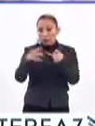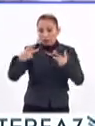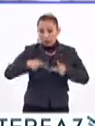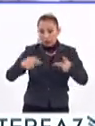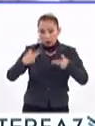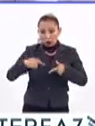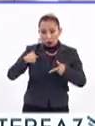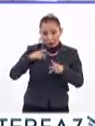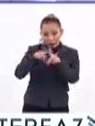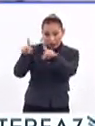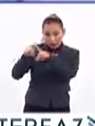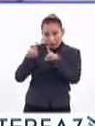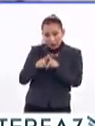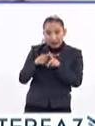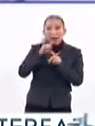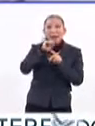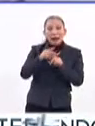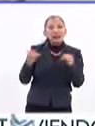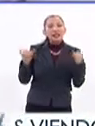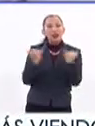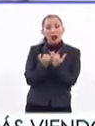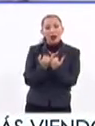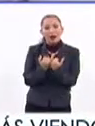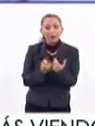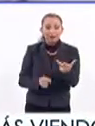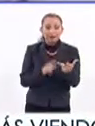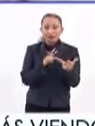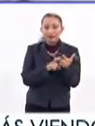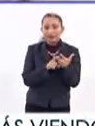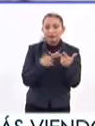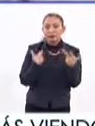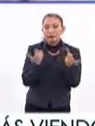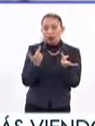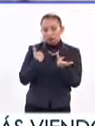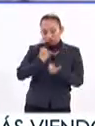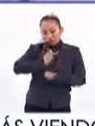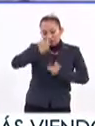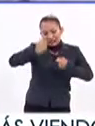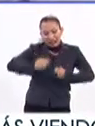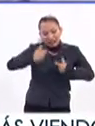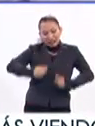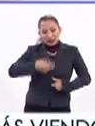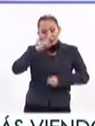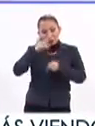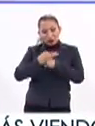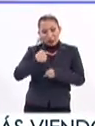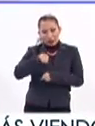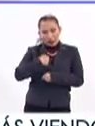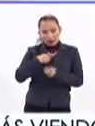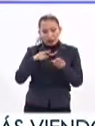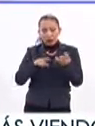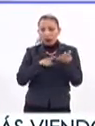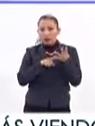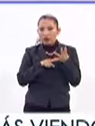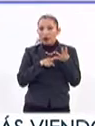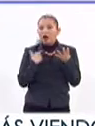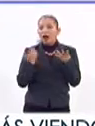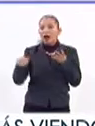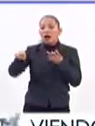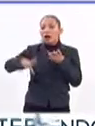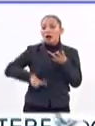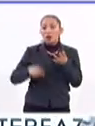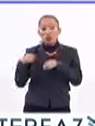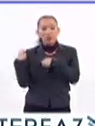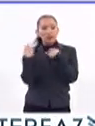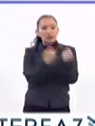las personas somos diferentes e iguales a la vez. Tres, autoconcepto y corresponsabilidad. Cuatro, el Estado